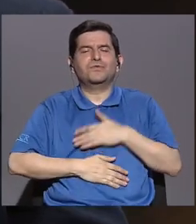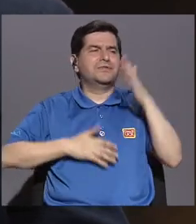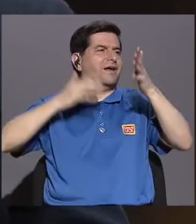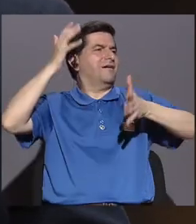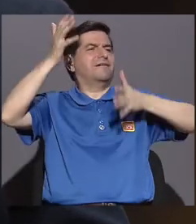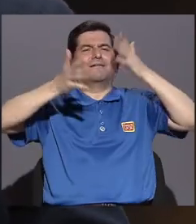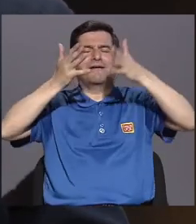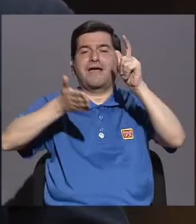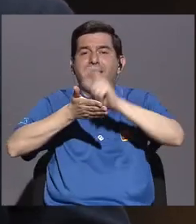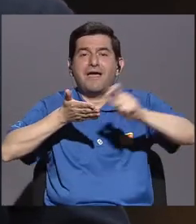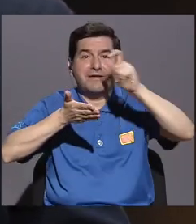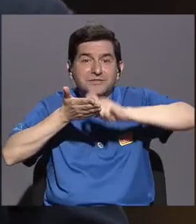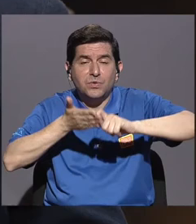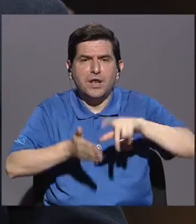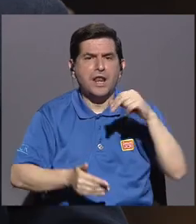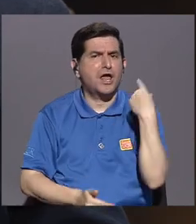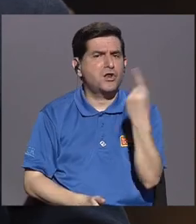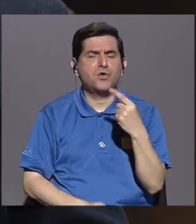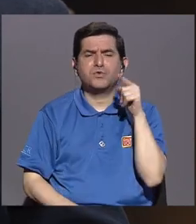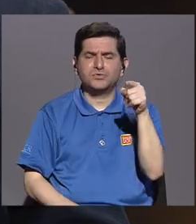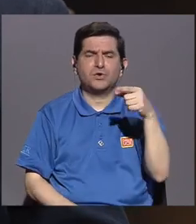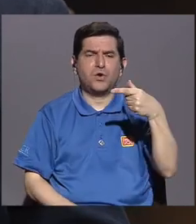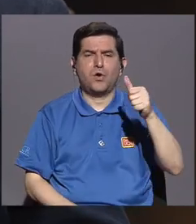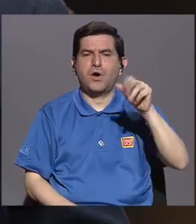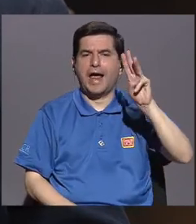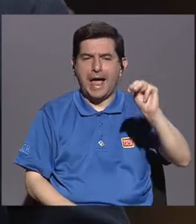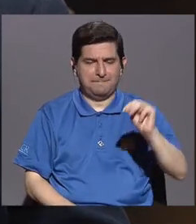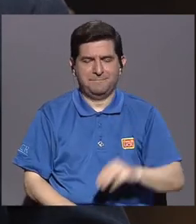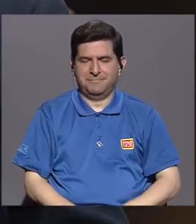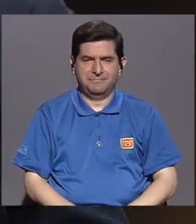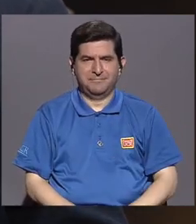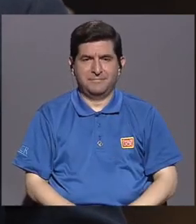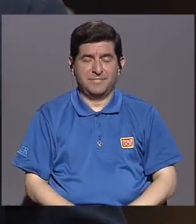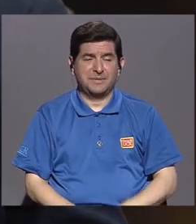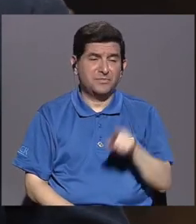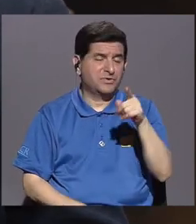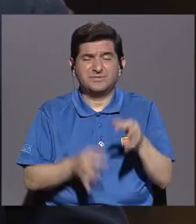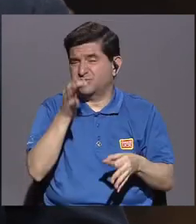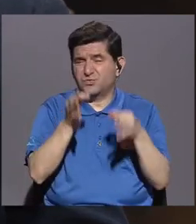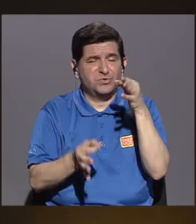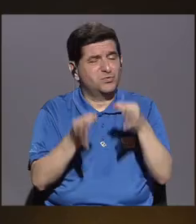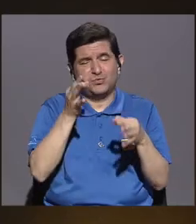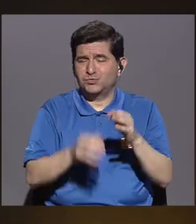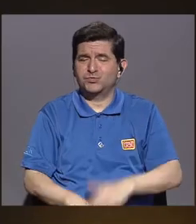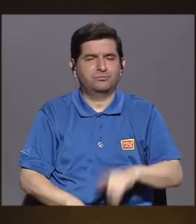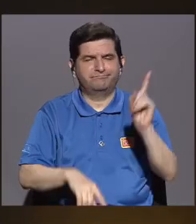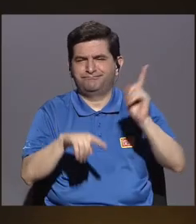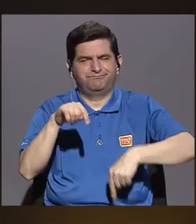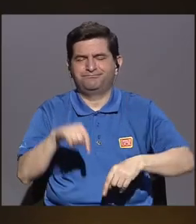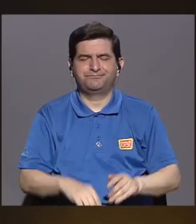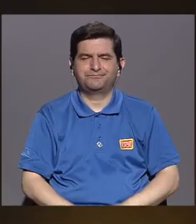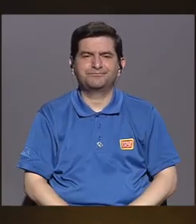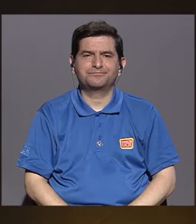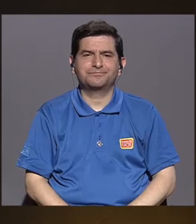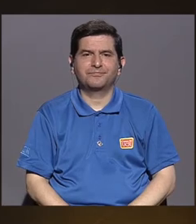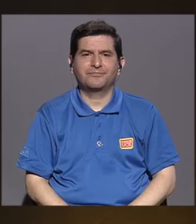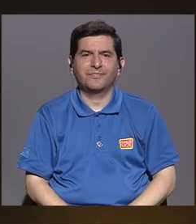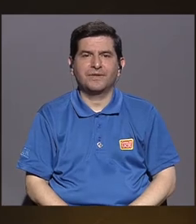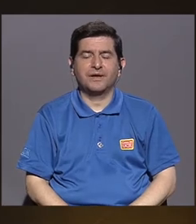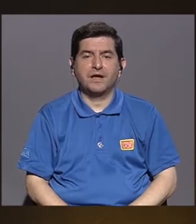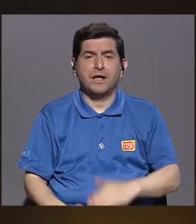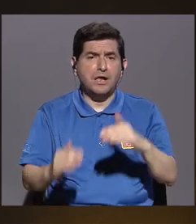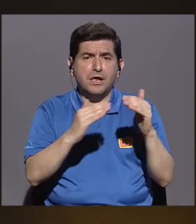creativo a las escuelas y que no se quede solo en la gran área metropolitana porque pues es injusto, es injusto, no puede ser. ¿Cómo podemos